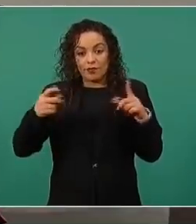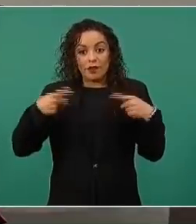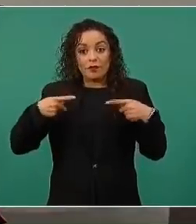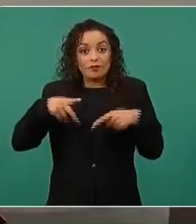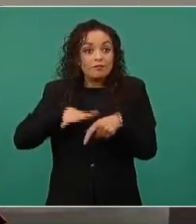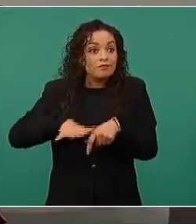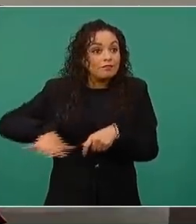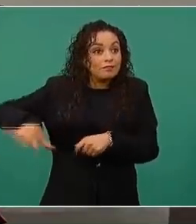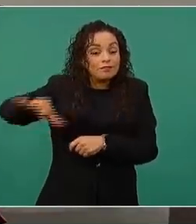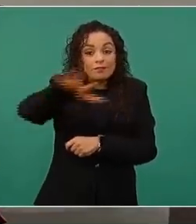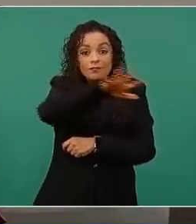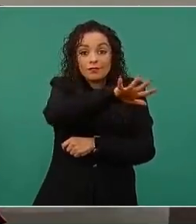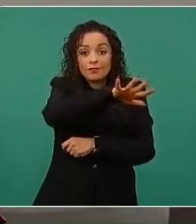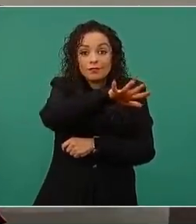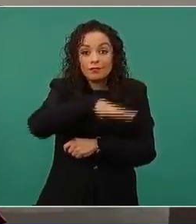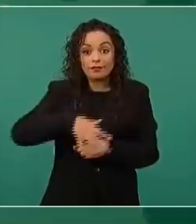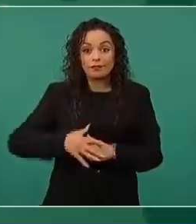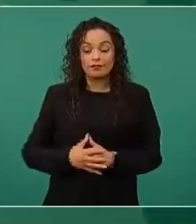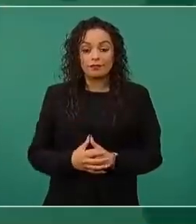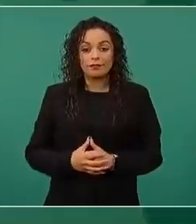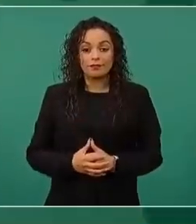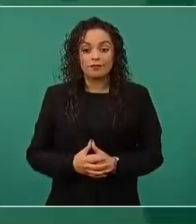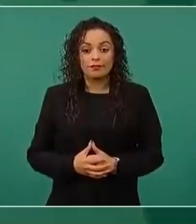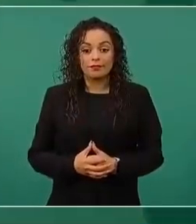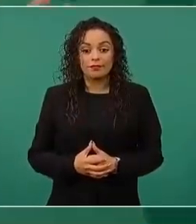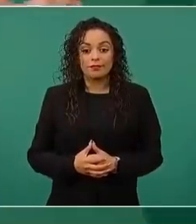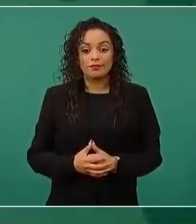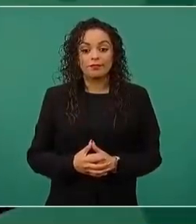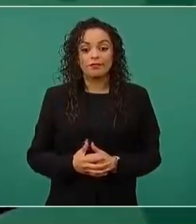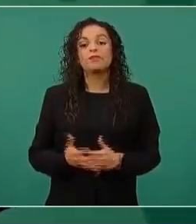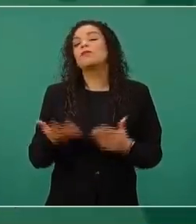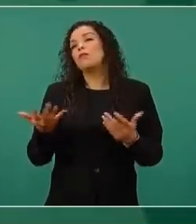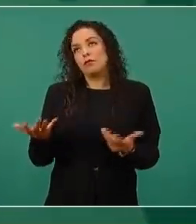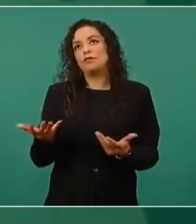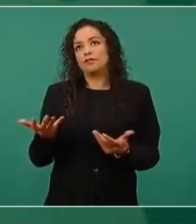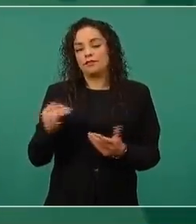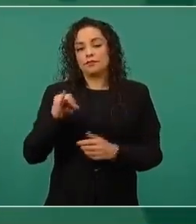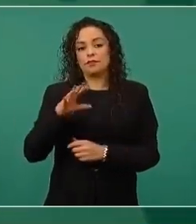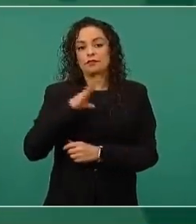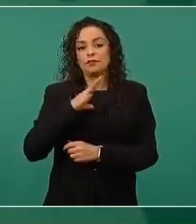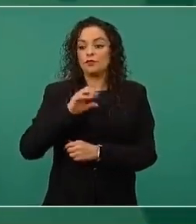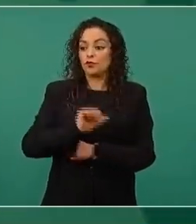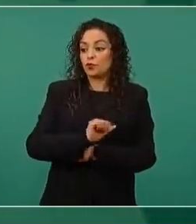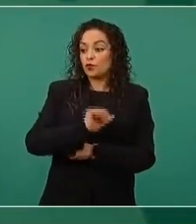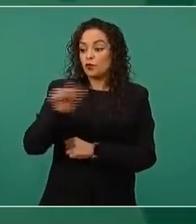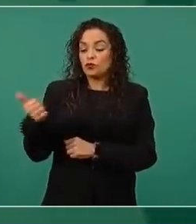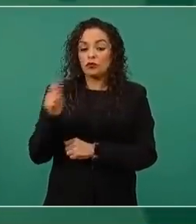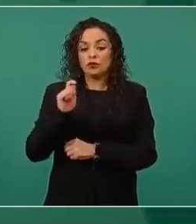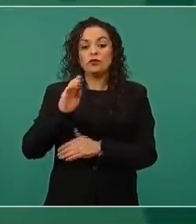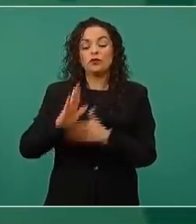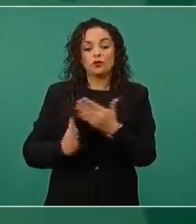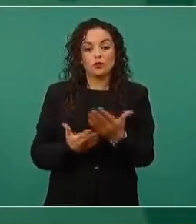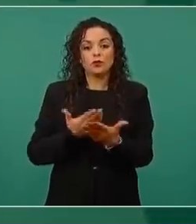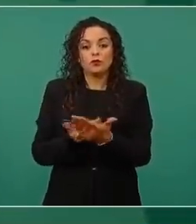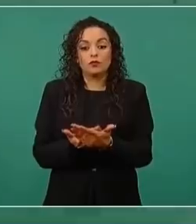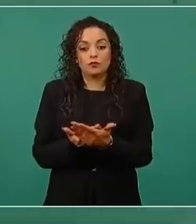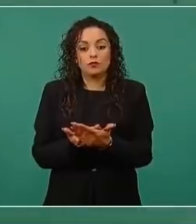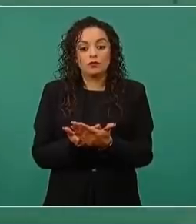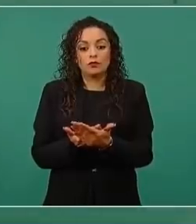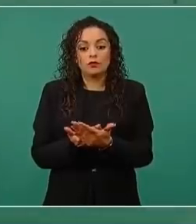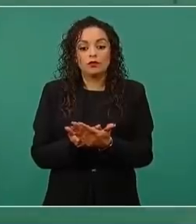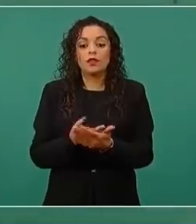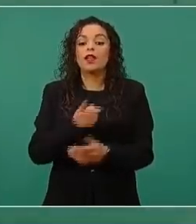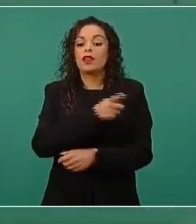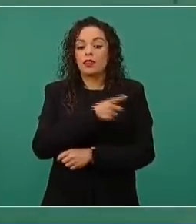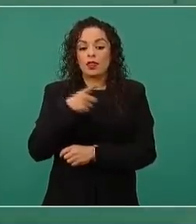Entonces, luego hay otras iniciativas que también deben